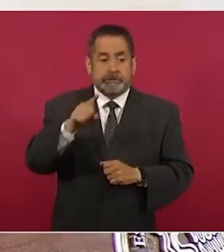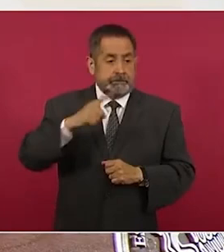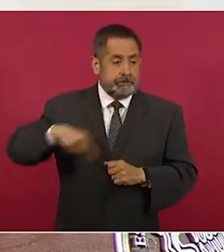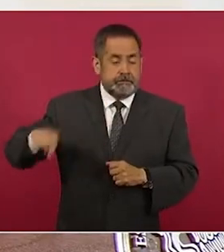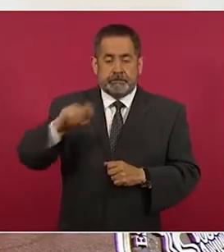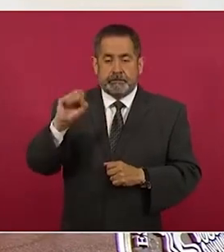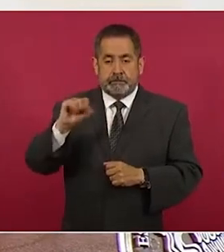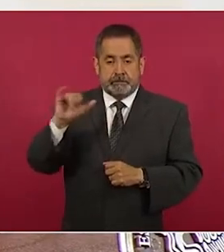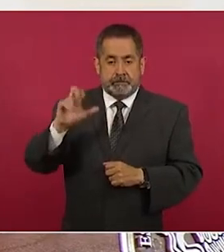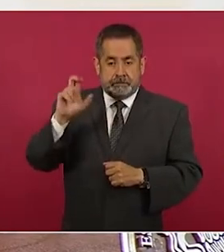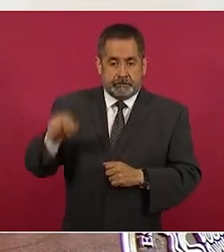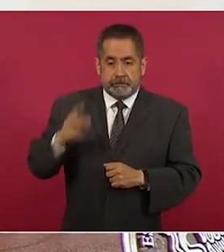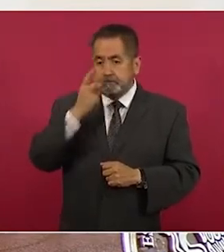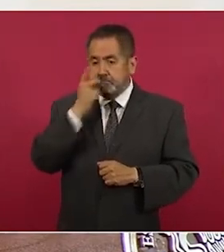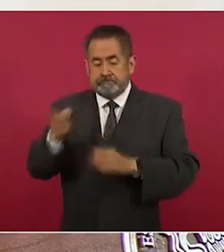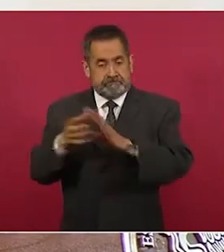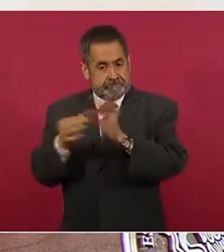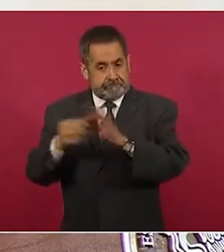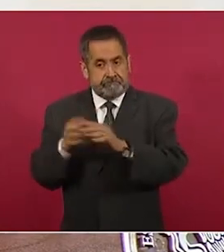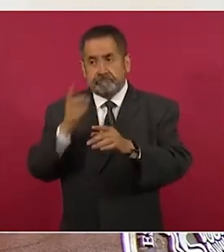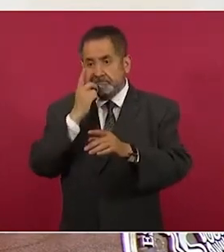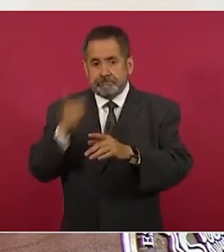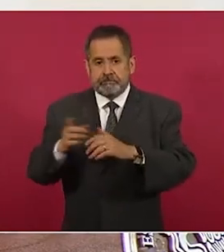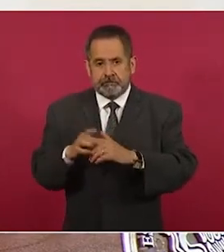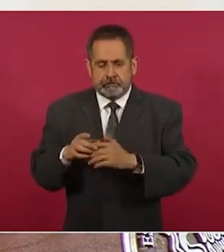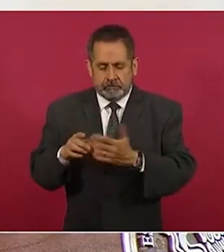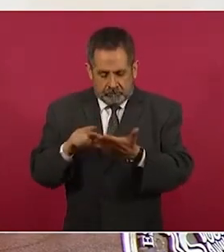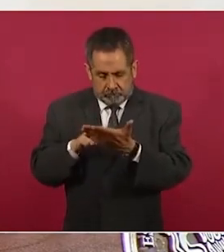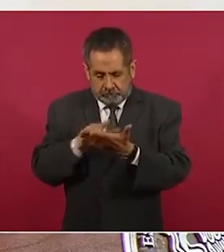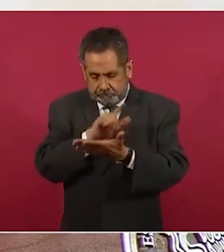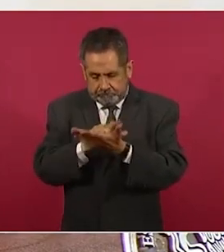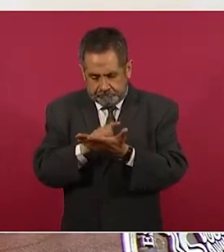y es legal,